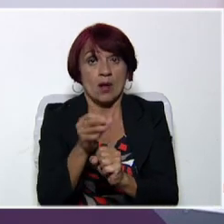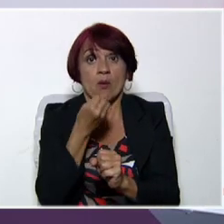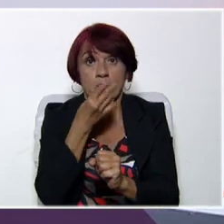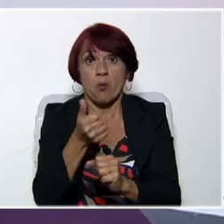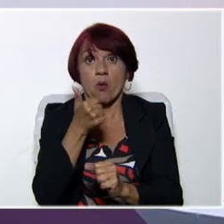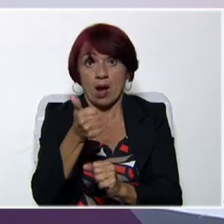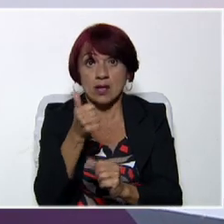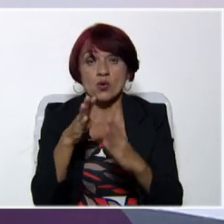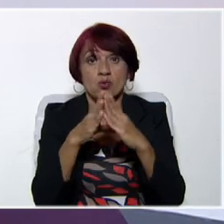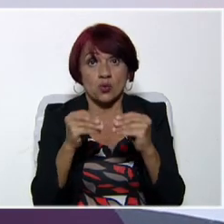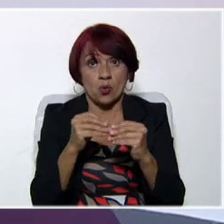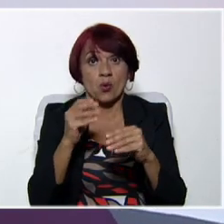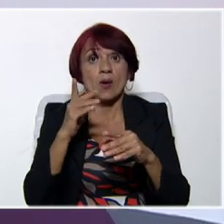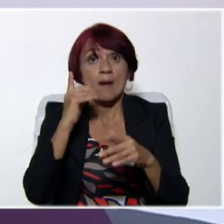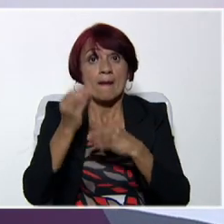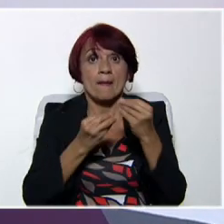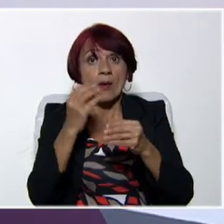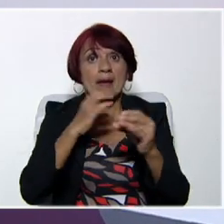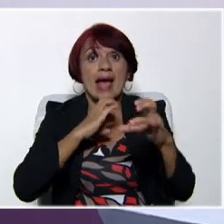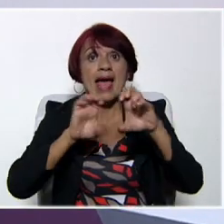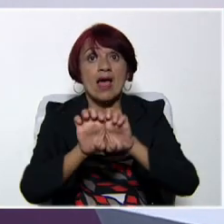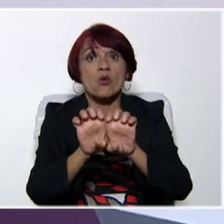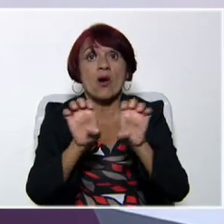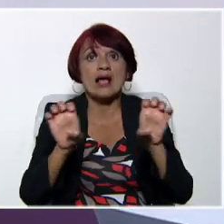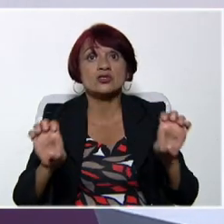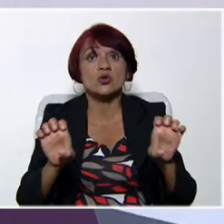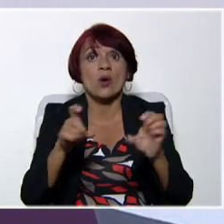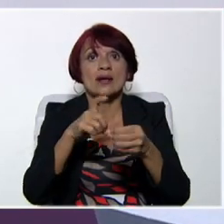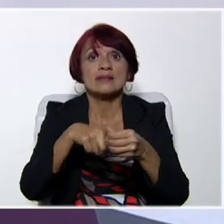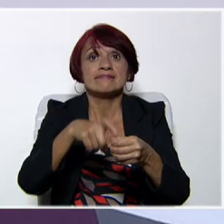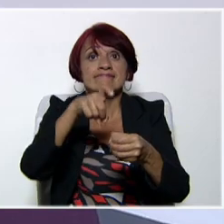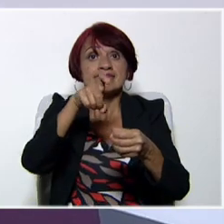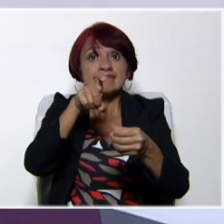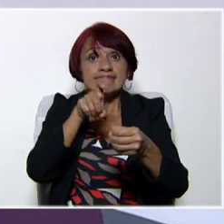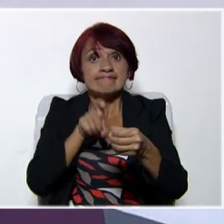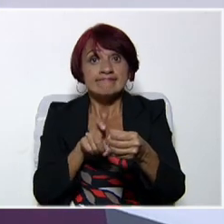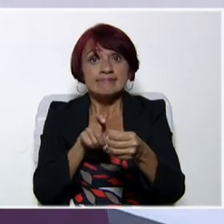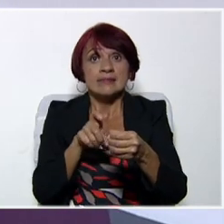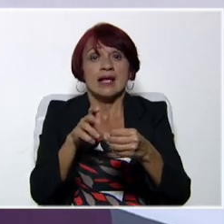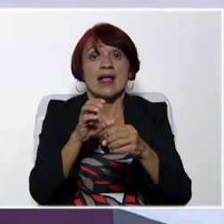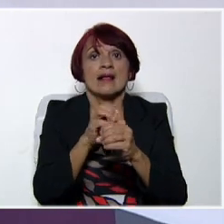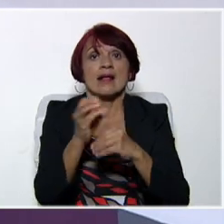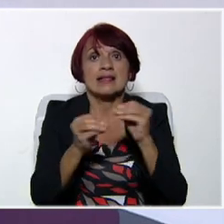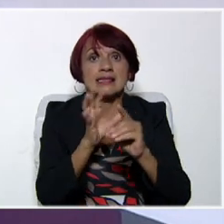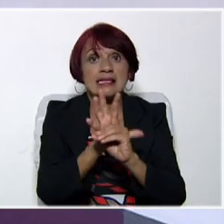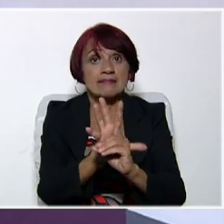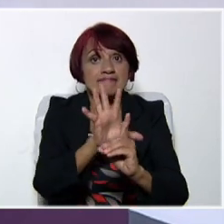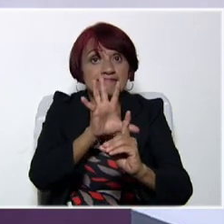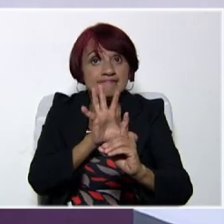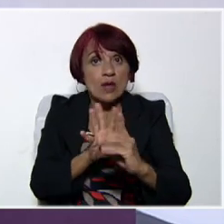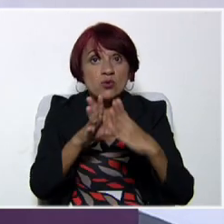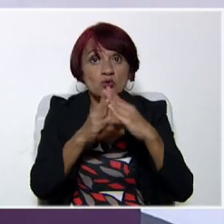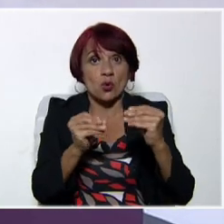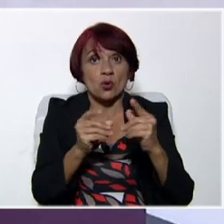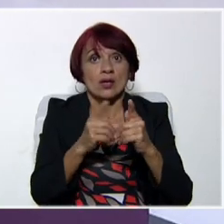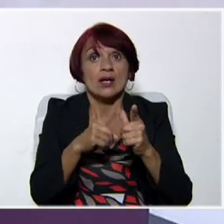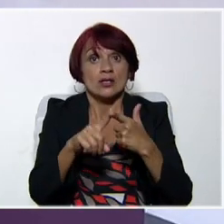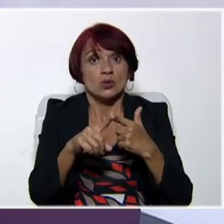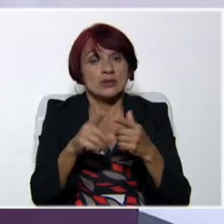es que nos ha permitido la educación a distancia. ¿Ok? Pero, en contraparte a esto,